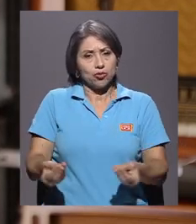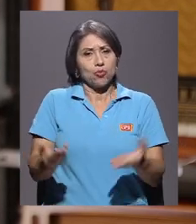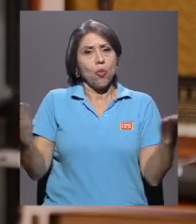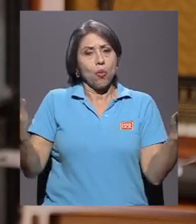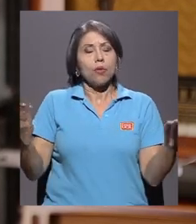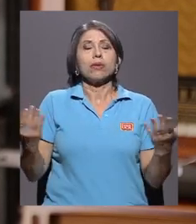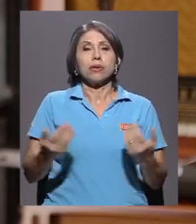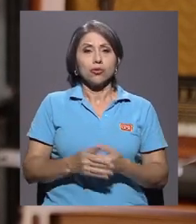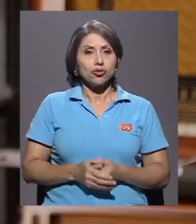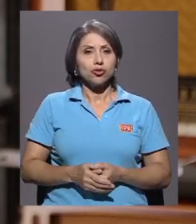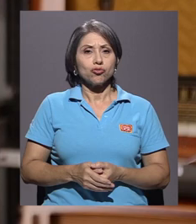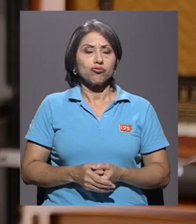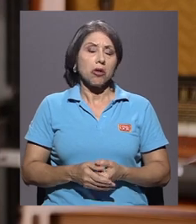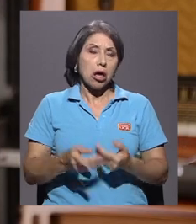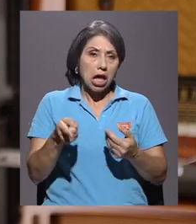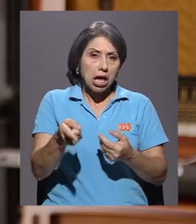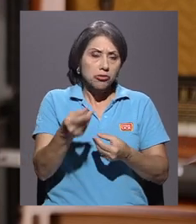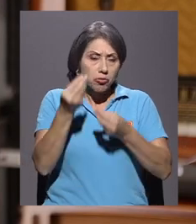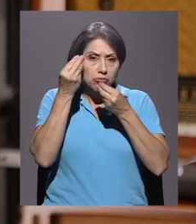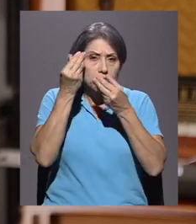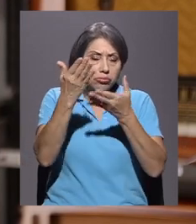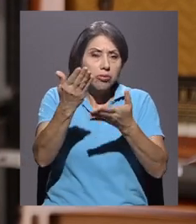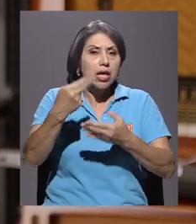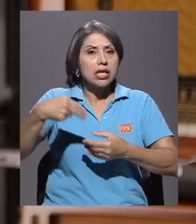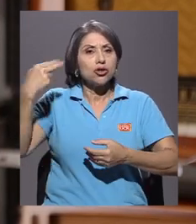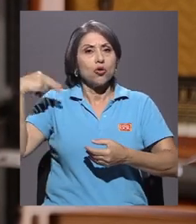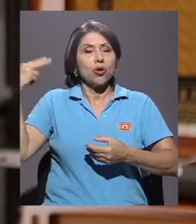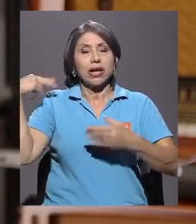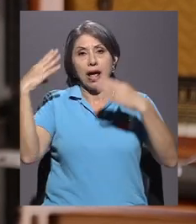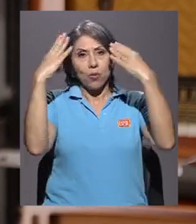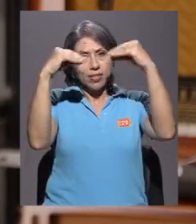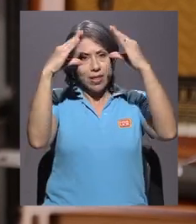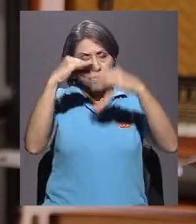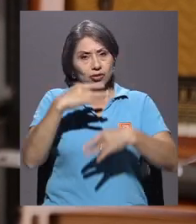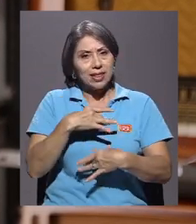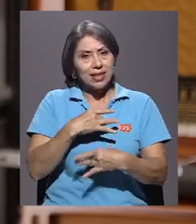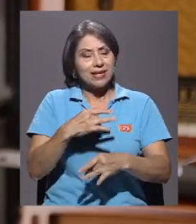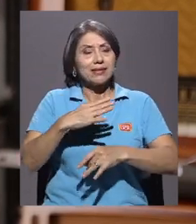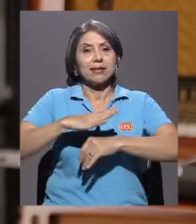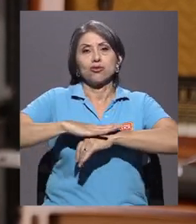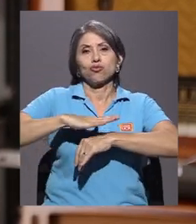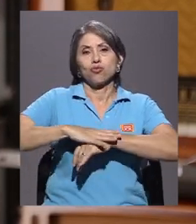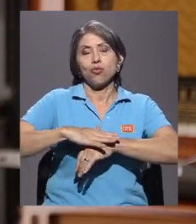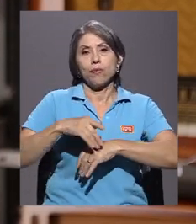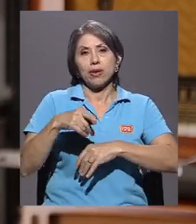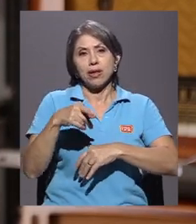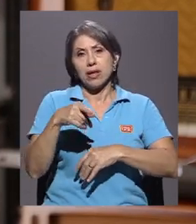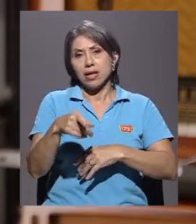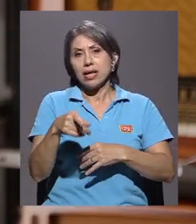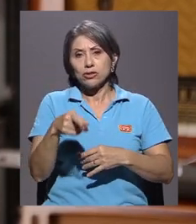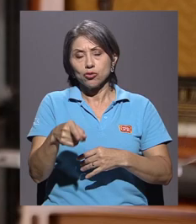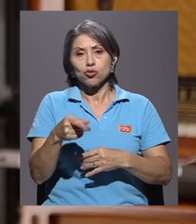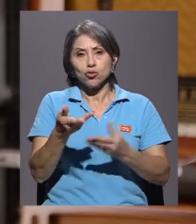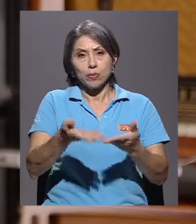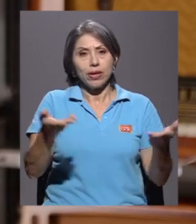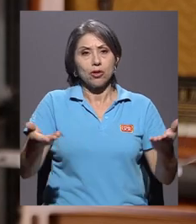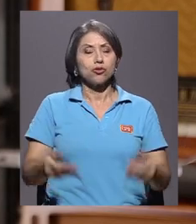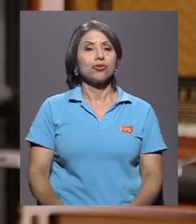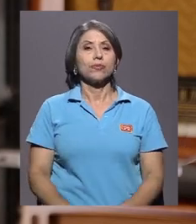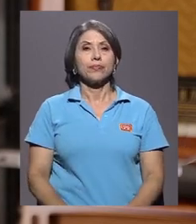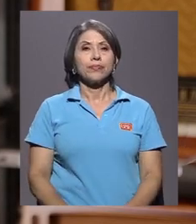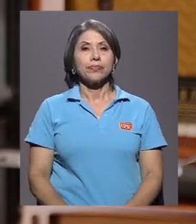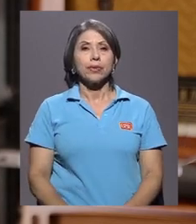información histórica o datos interesantes sobre estos objetos.